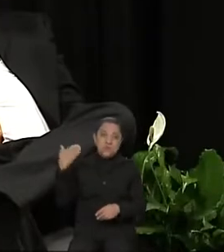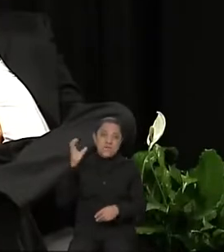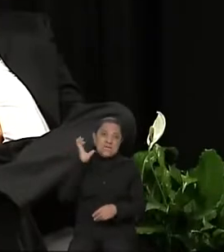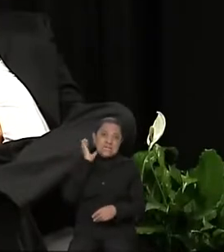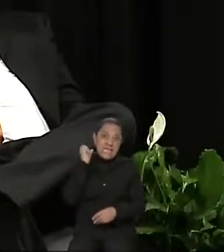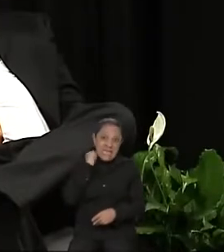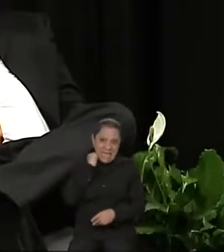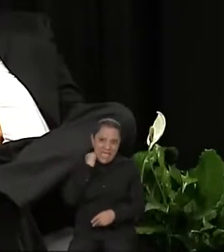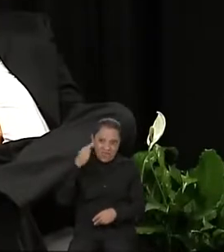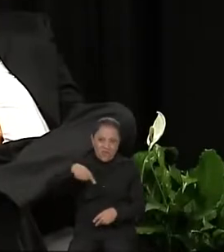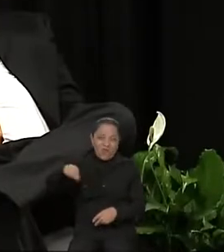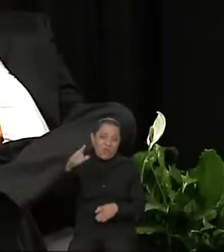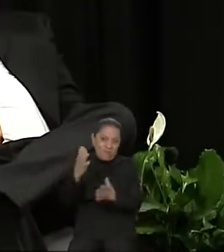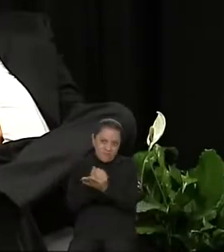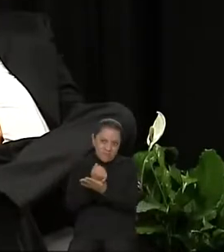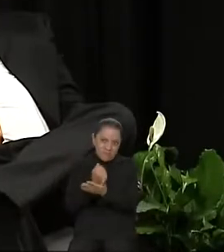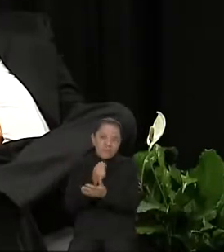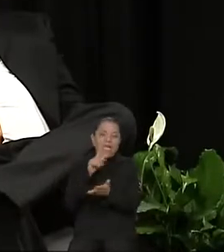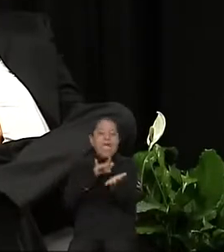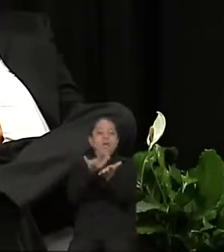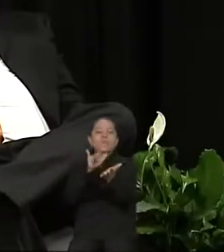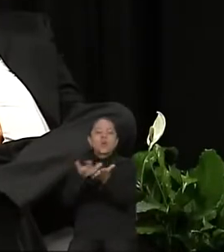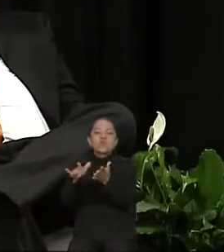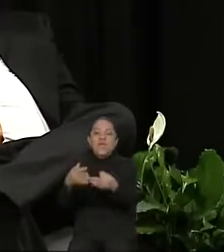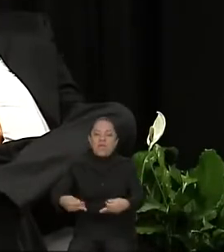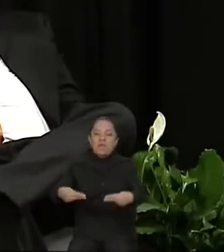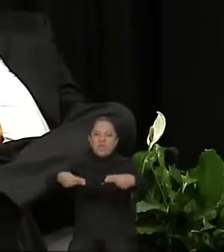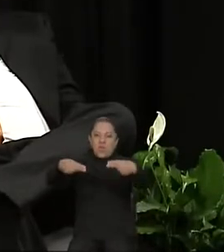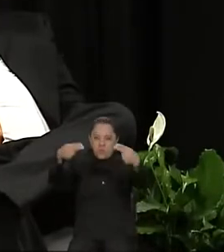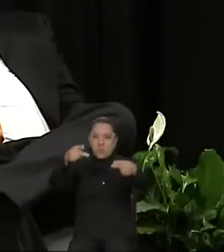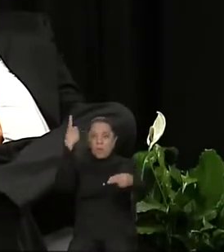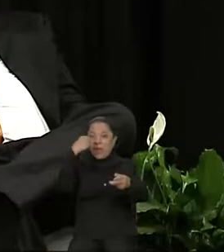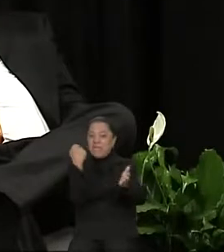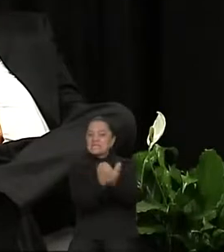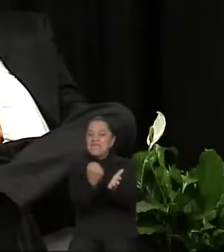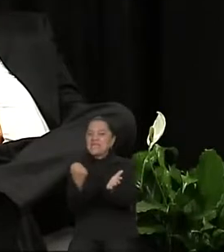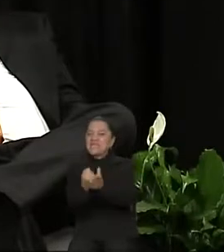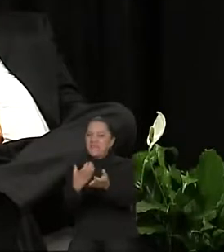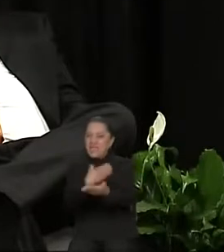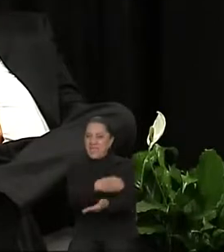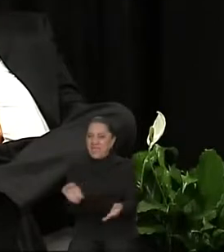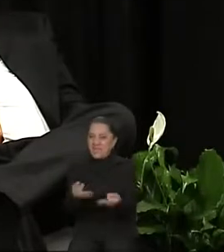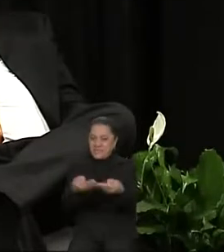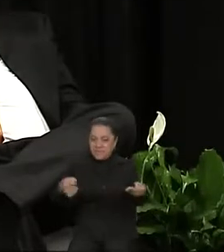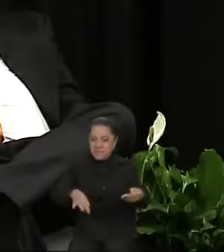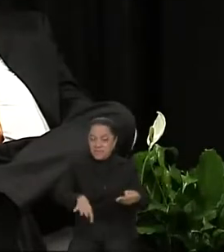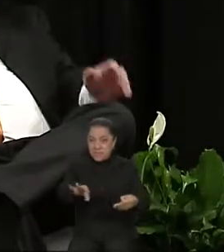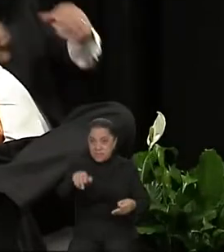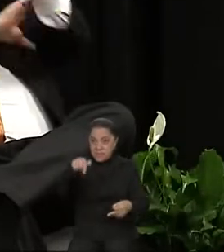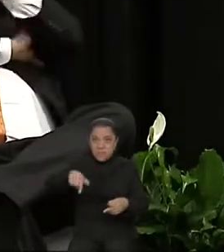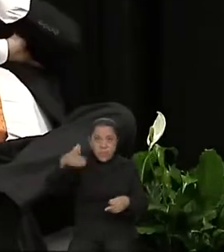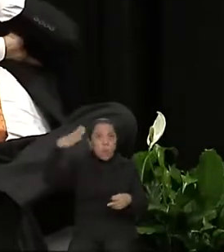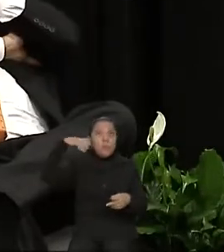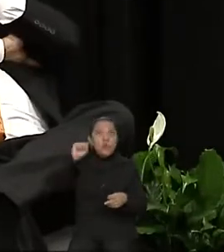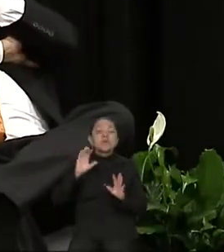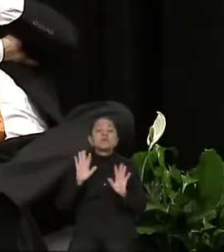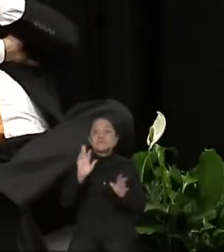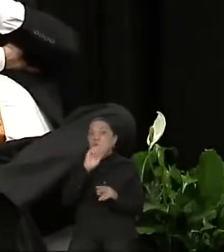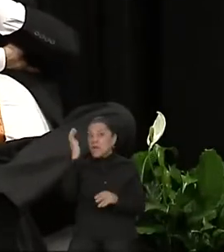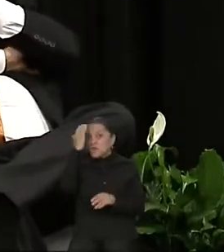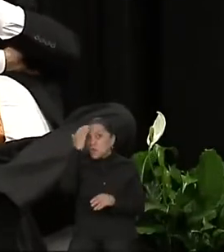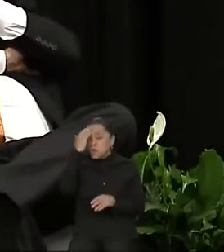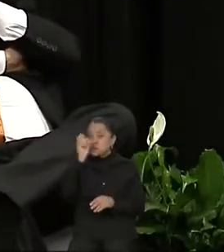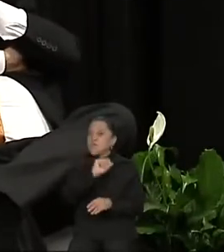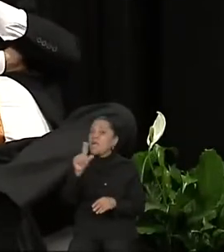productores para certificar sus productos, porque como ya lo decía en la primera intervención, Morelos tiene reconocida su calidad en productos